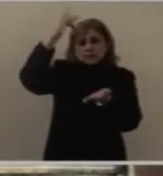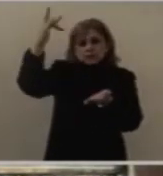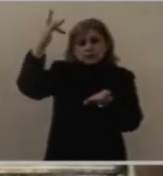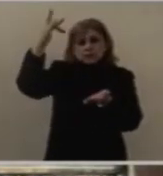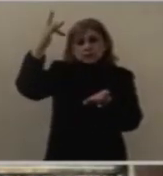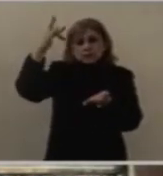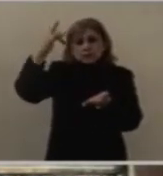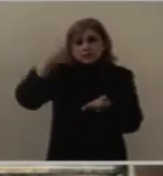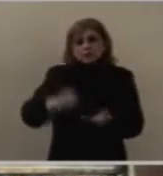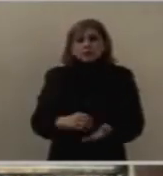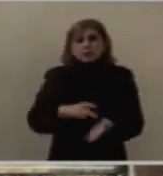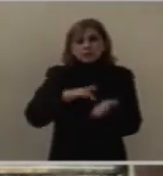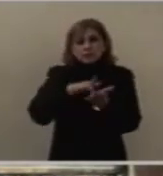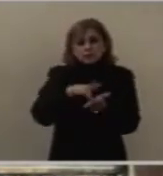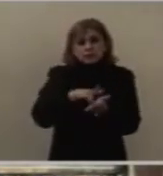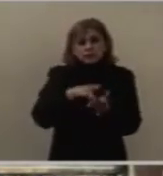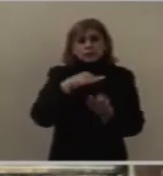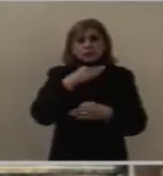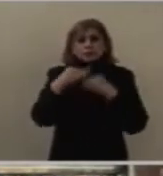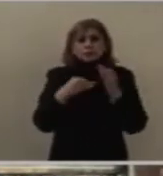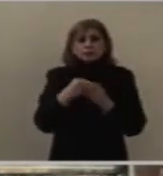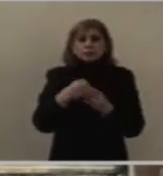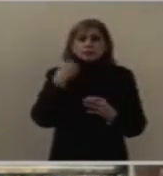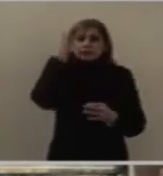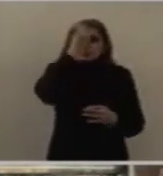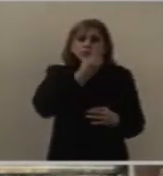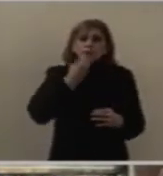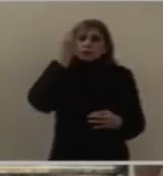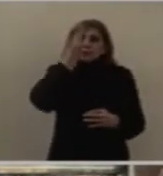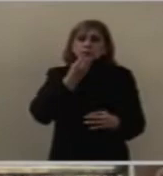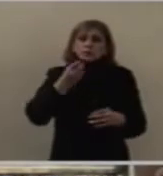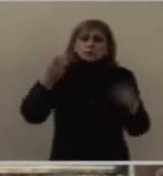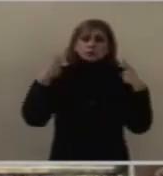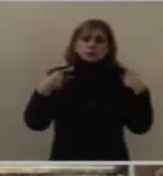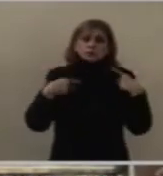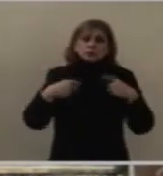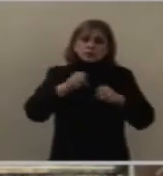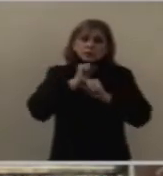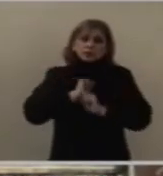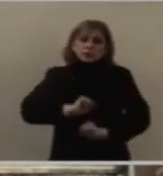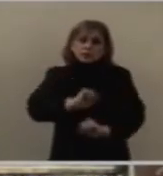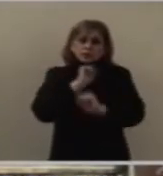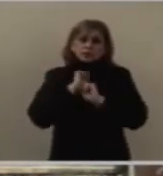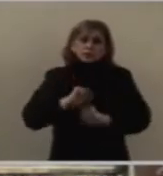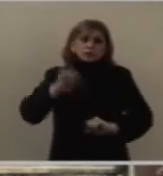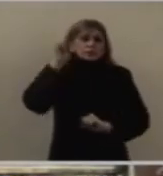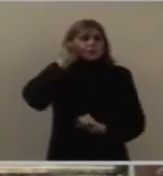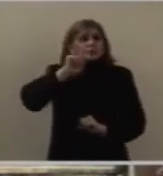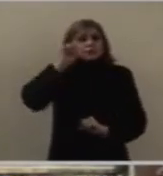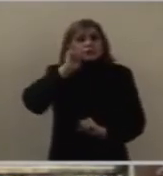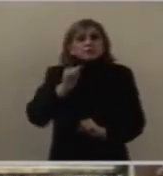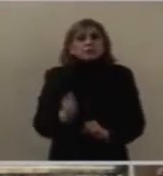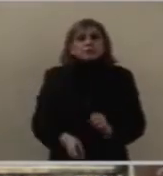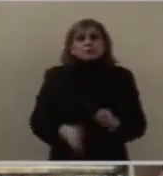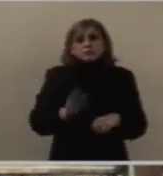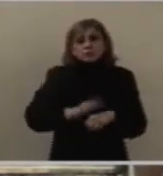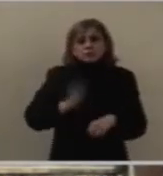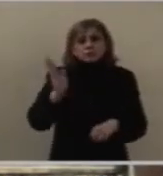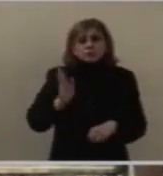solidaridad. pidamos por todos los que sufren porque siempre hay alguien que sufre más,